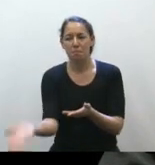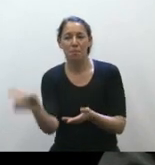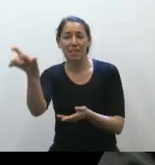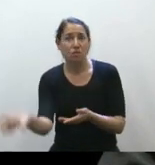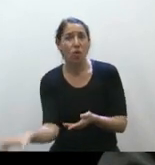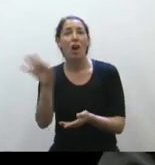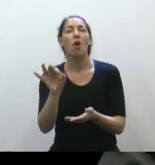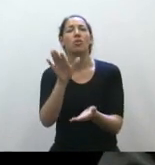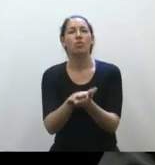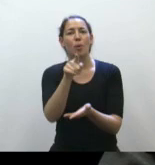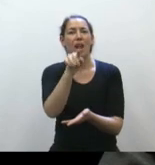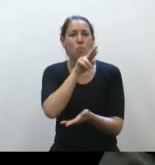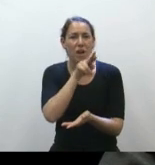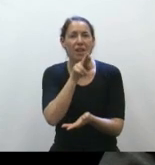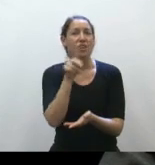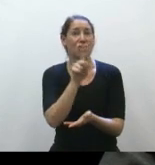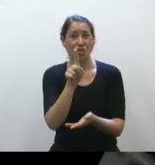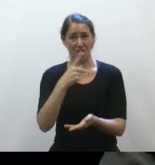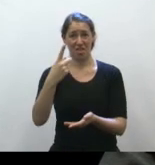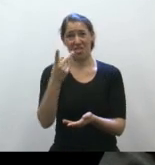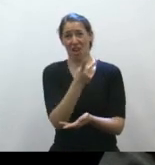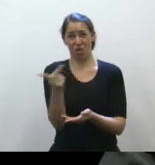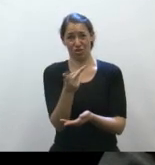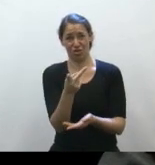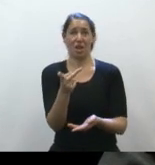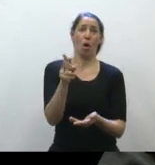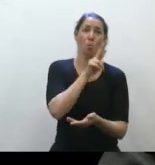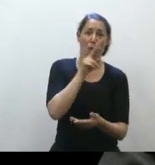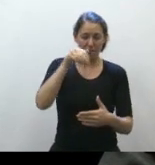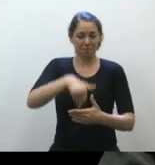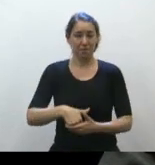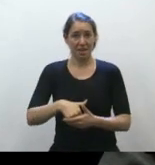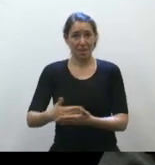estamos discutiendo de la mujer y del niño. Porque si no existiera el niño no estaríamos discutiendo nada.